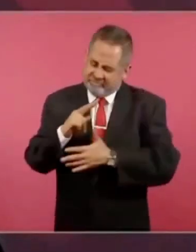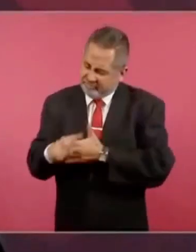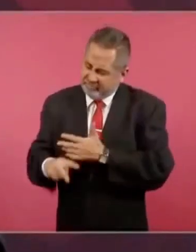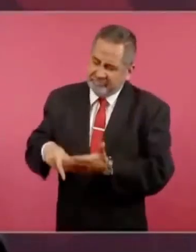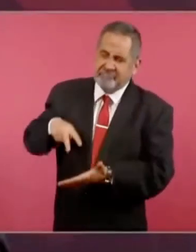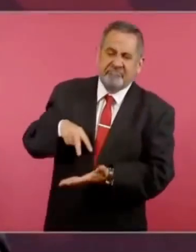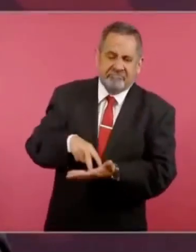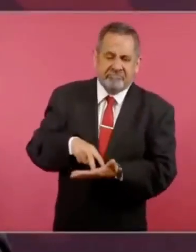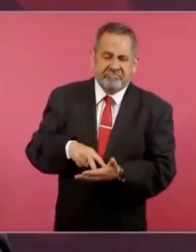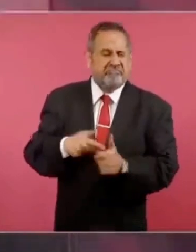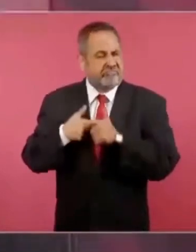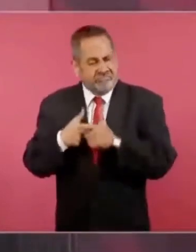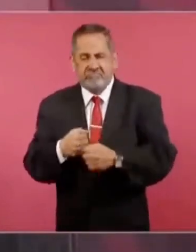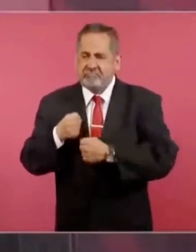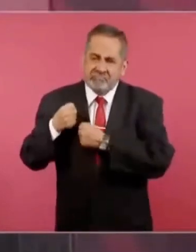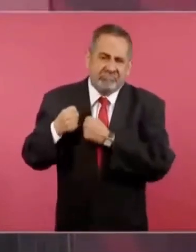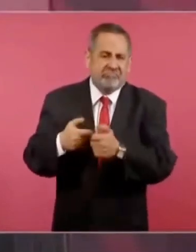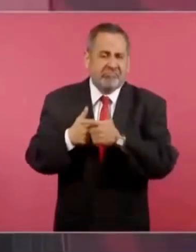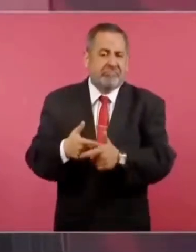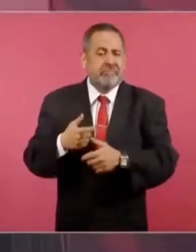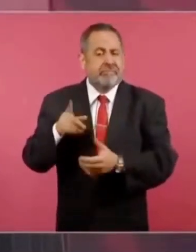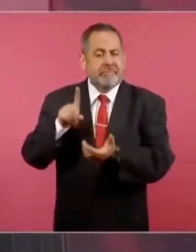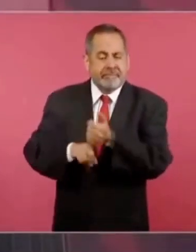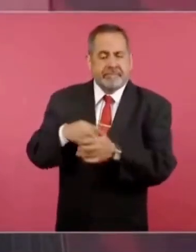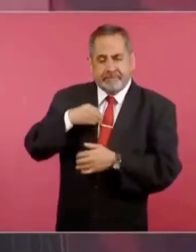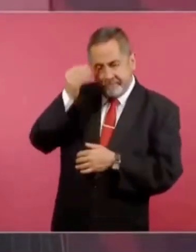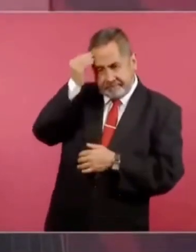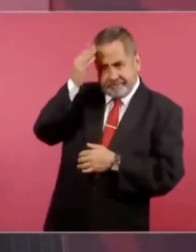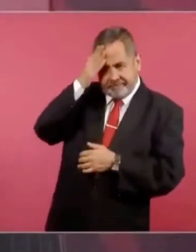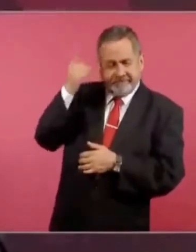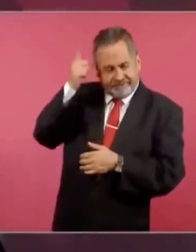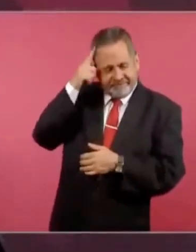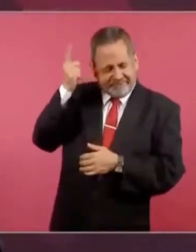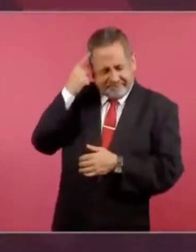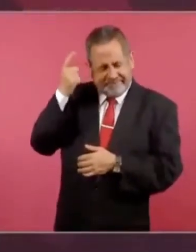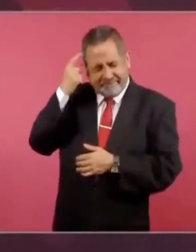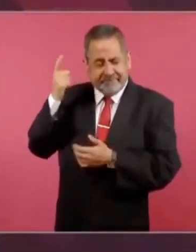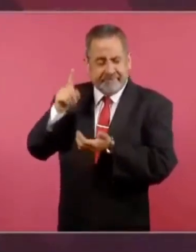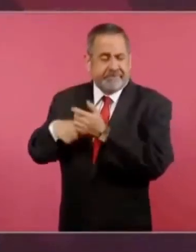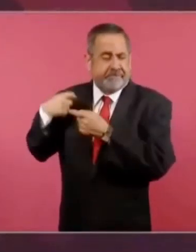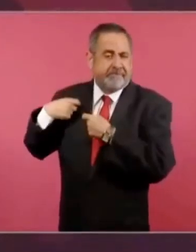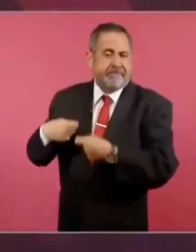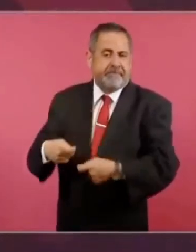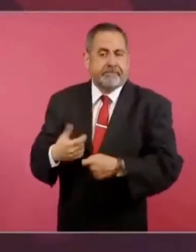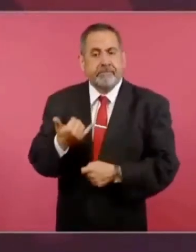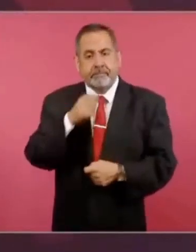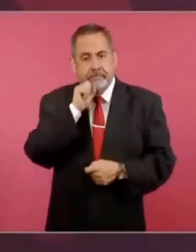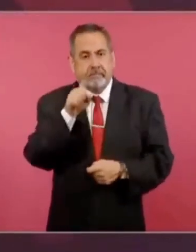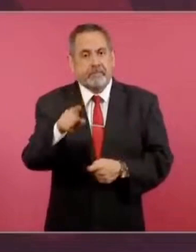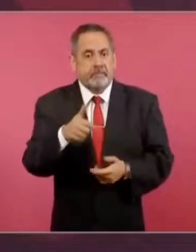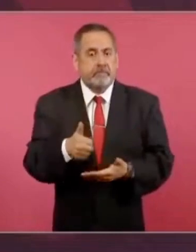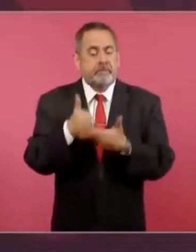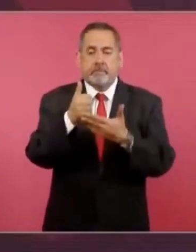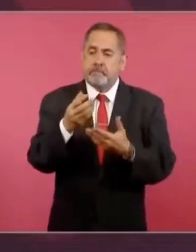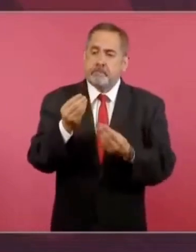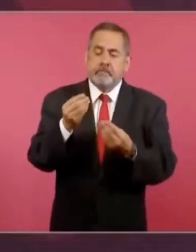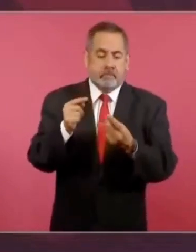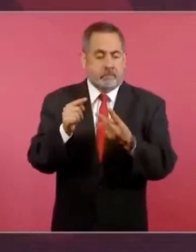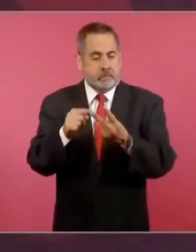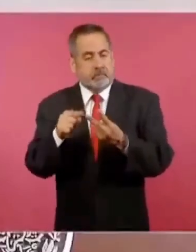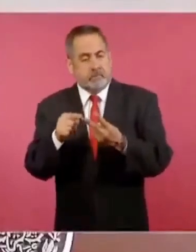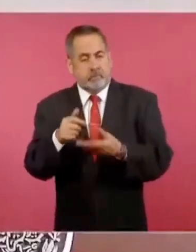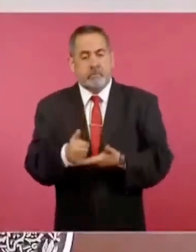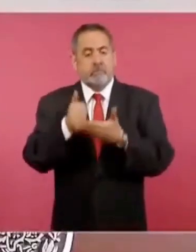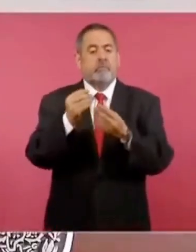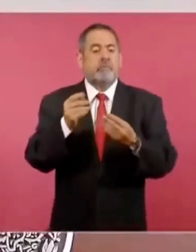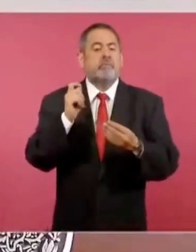idiosincrasia. Y nos ayuda mucho también, que es lo que